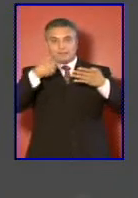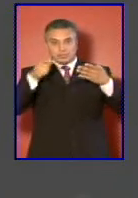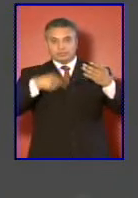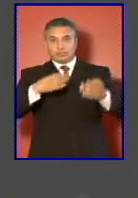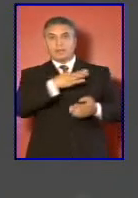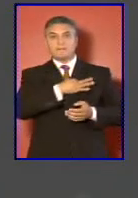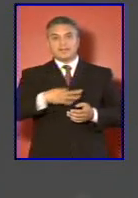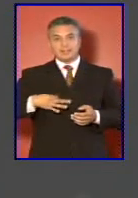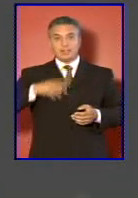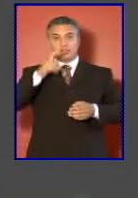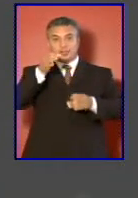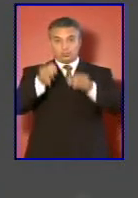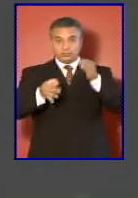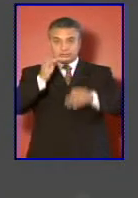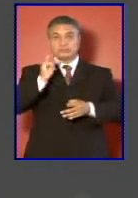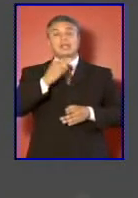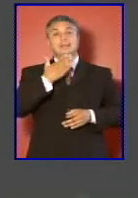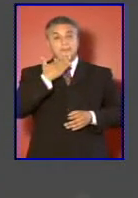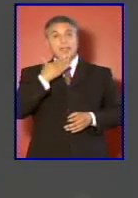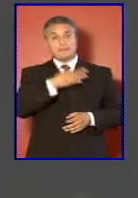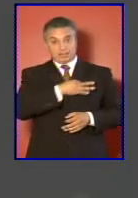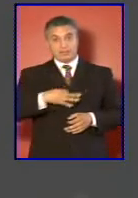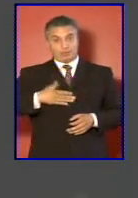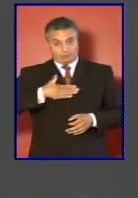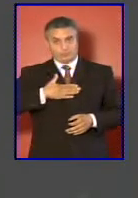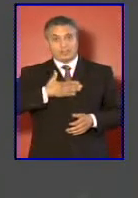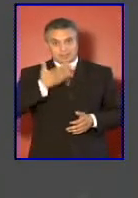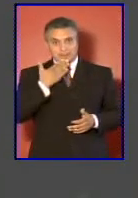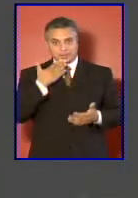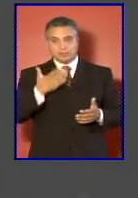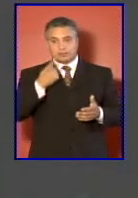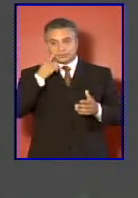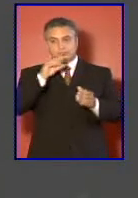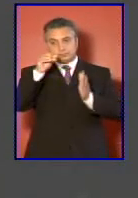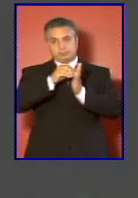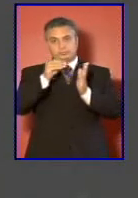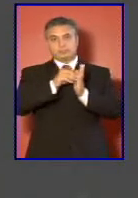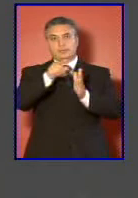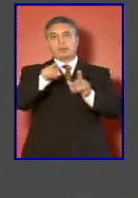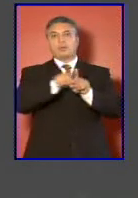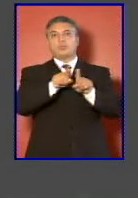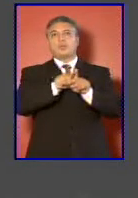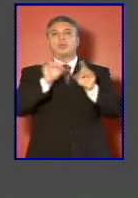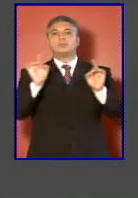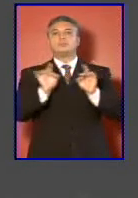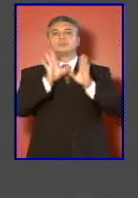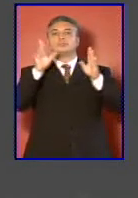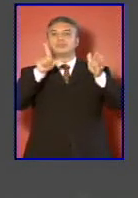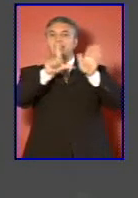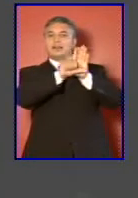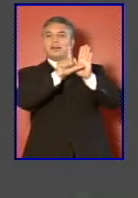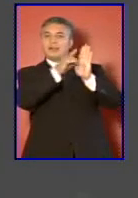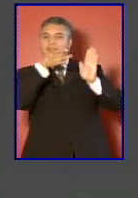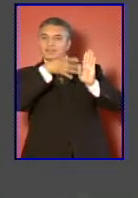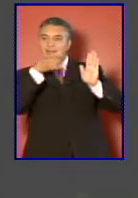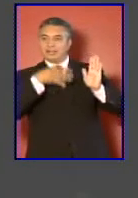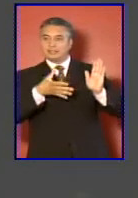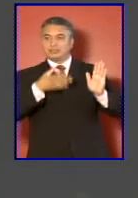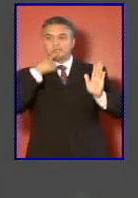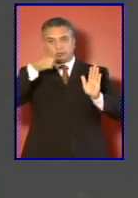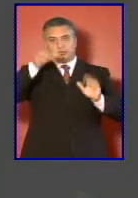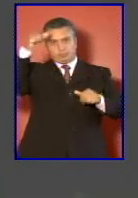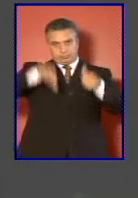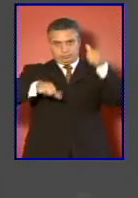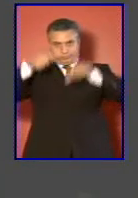justicia y por nuestro ministerio respecto a la tipificación de los delitos militares y sus penas